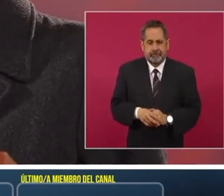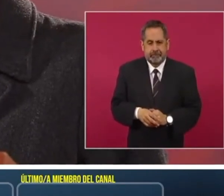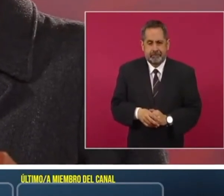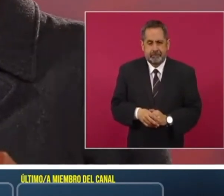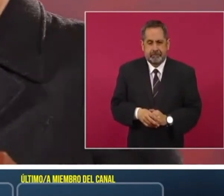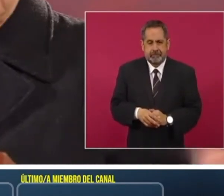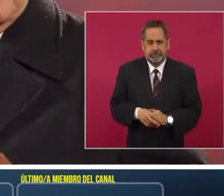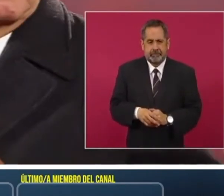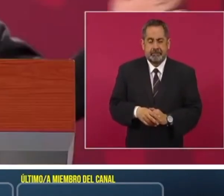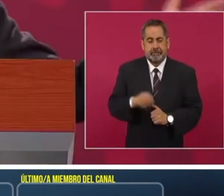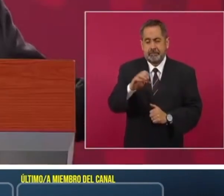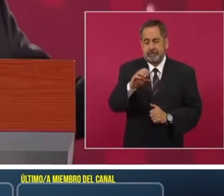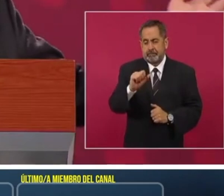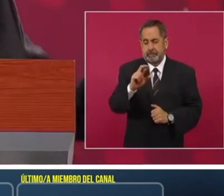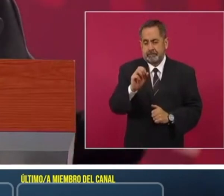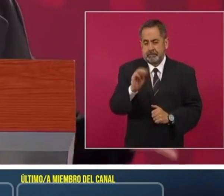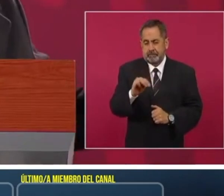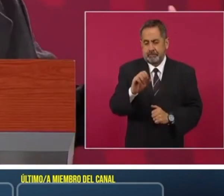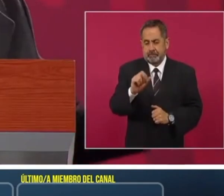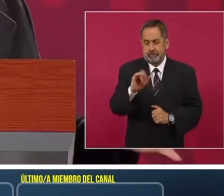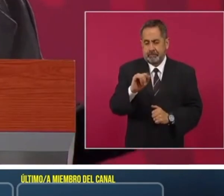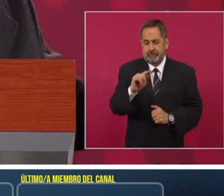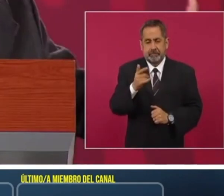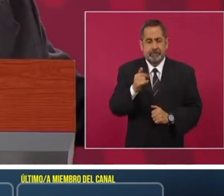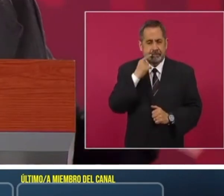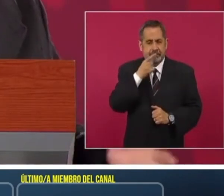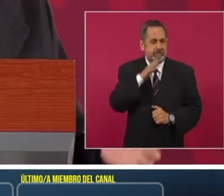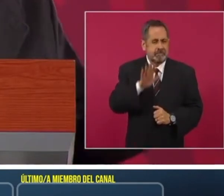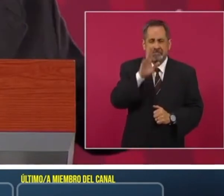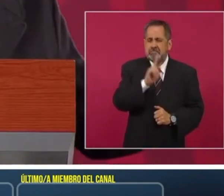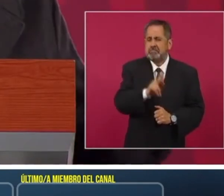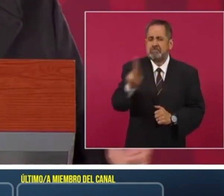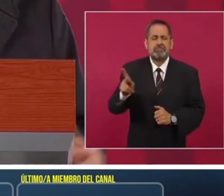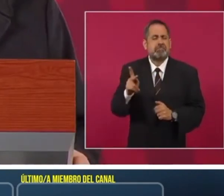Carmen Aristegui casi lo comparaba con la Casa Blanca.